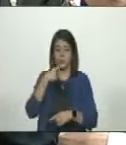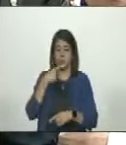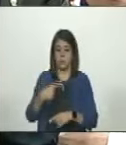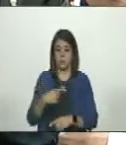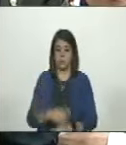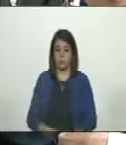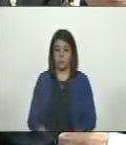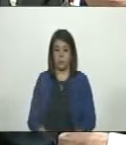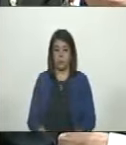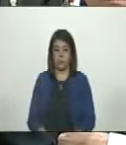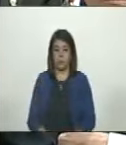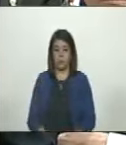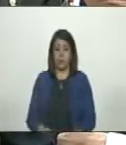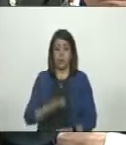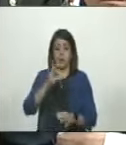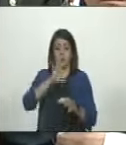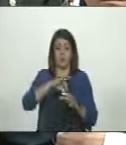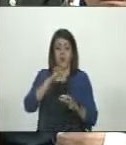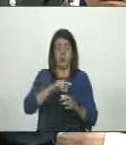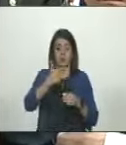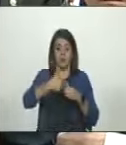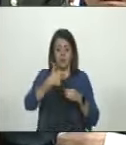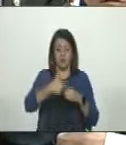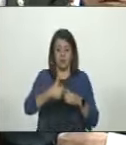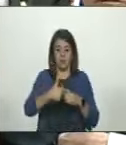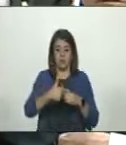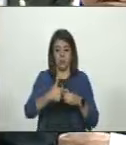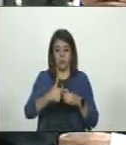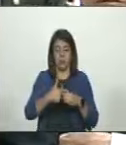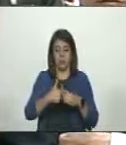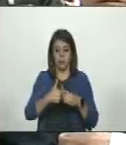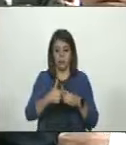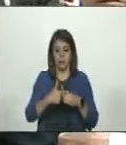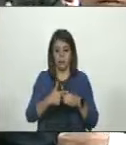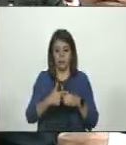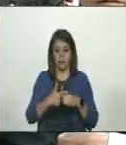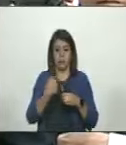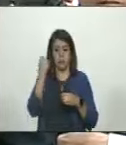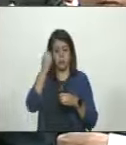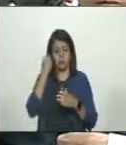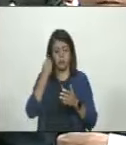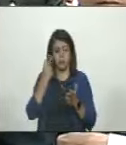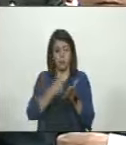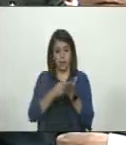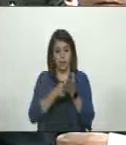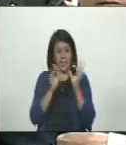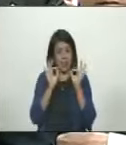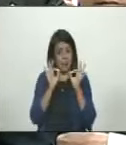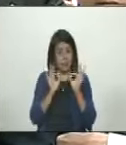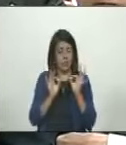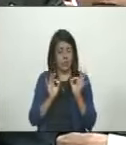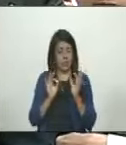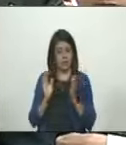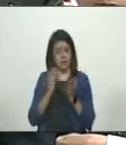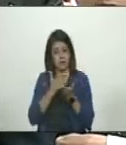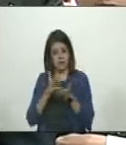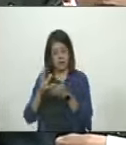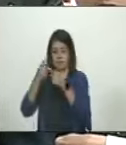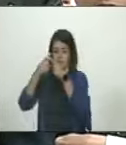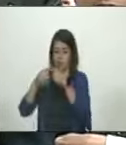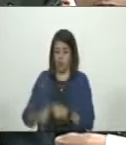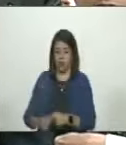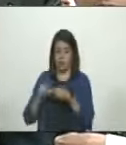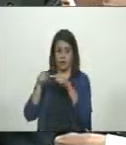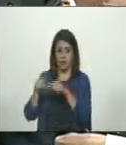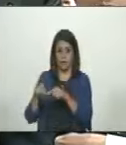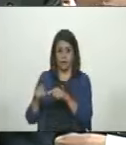esos ingresos petroleros al estimarse como ingresos extraordinarios dejan fuera de la base de cálculo del